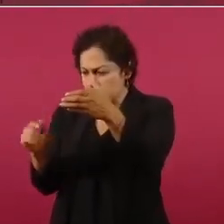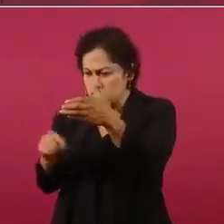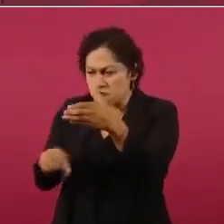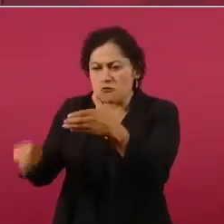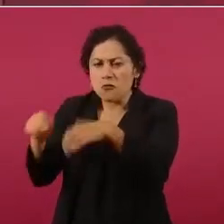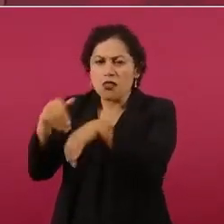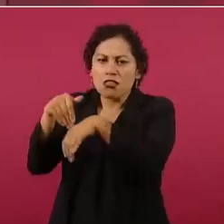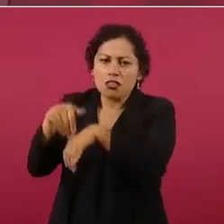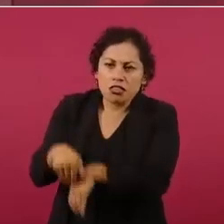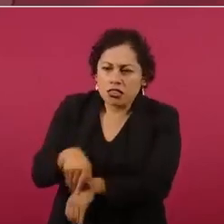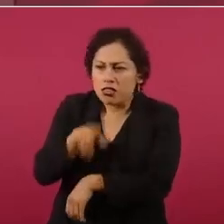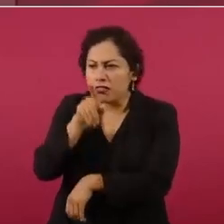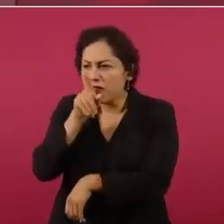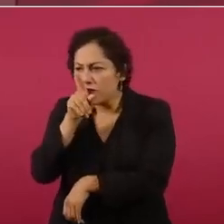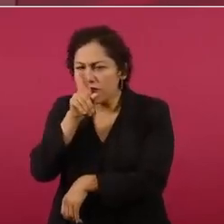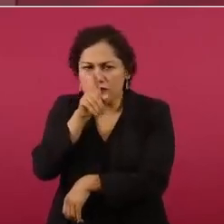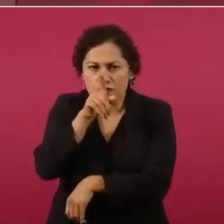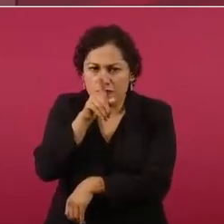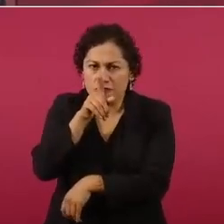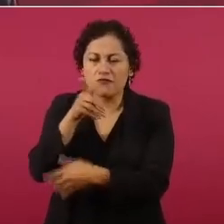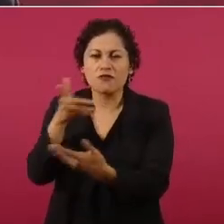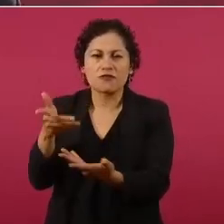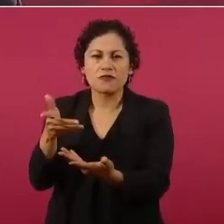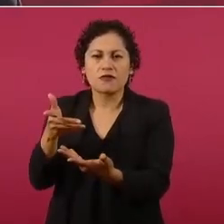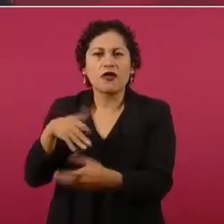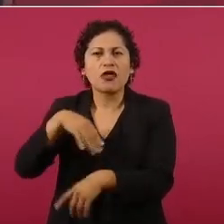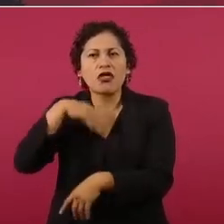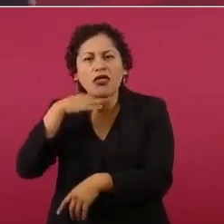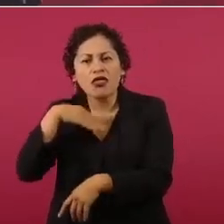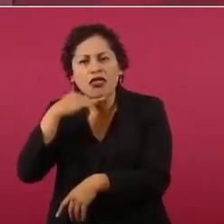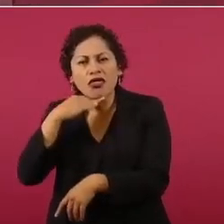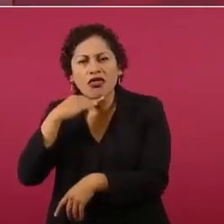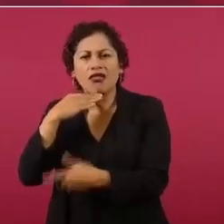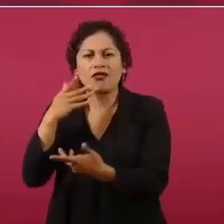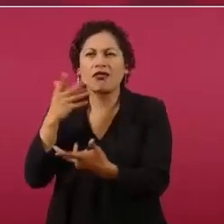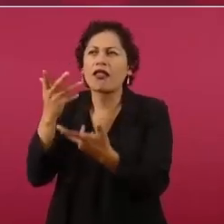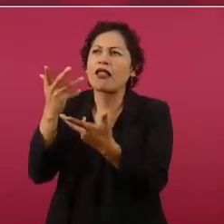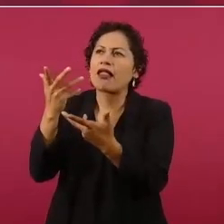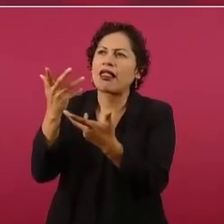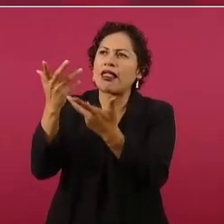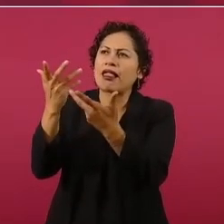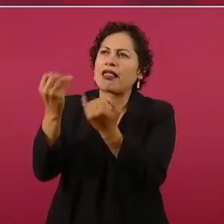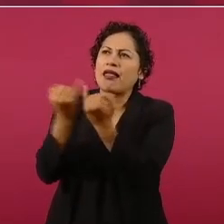despistados despistados, aspiracionistas